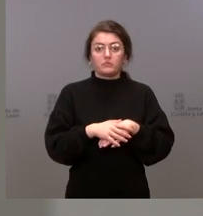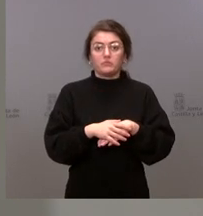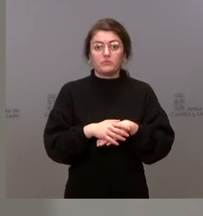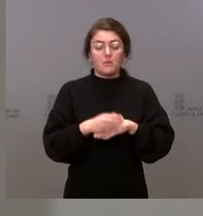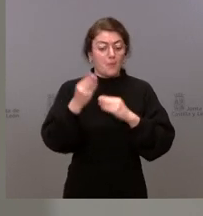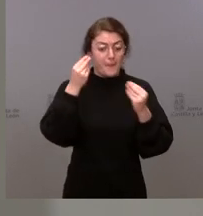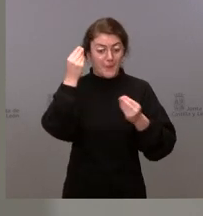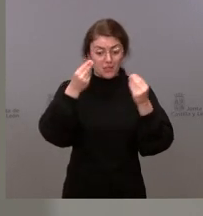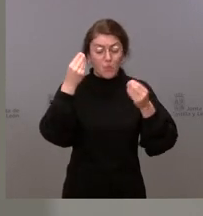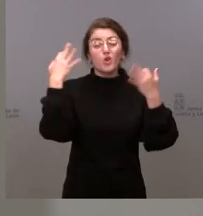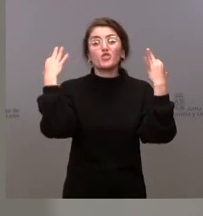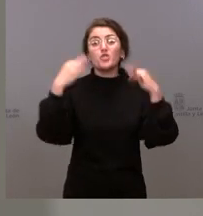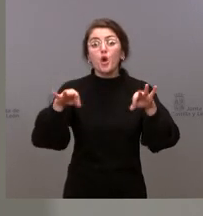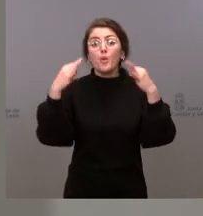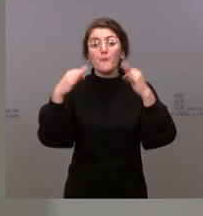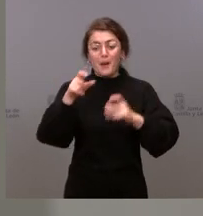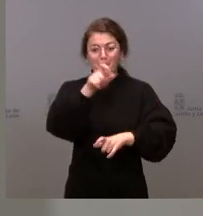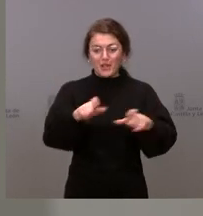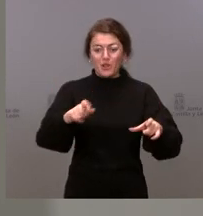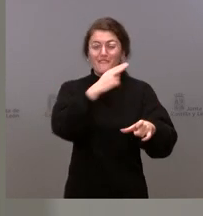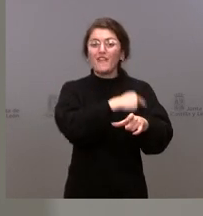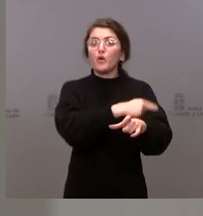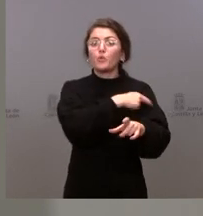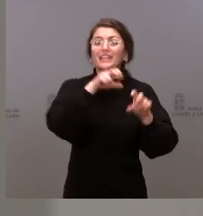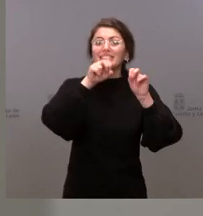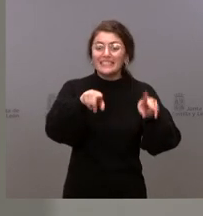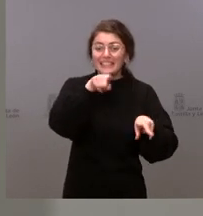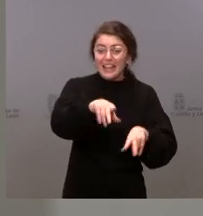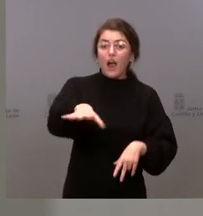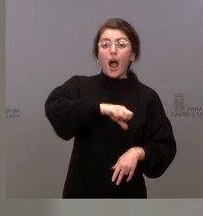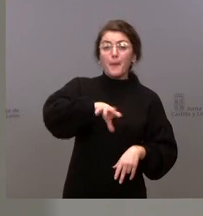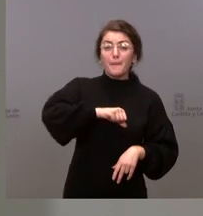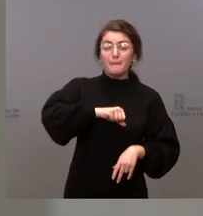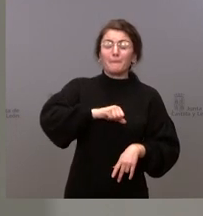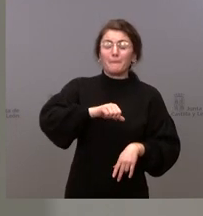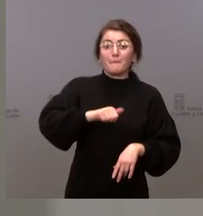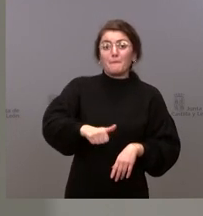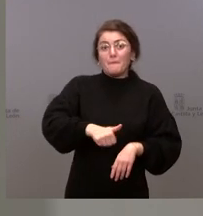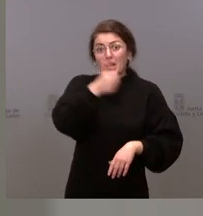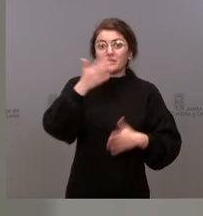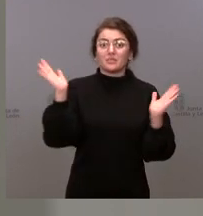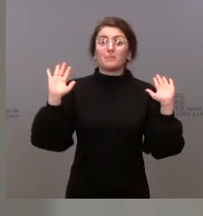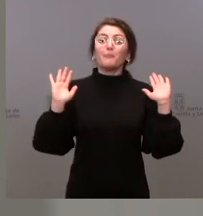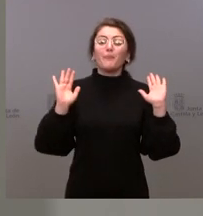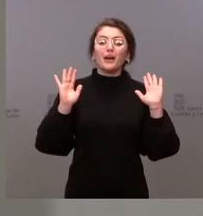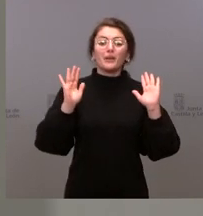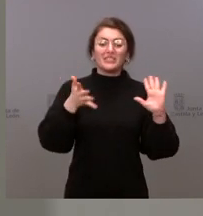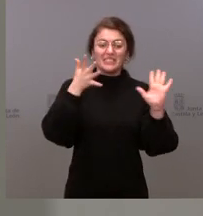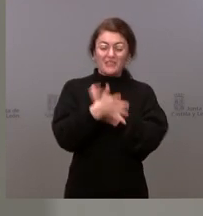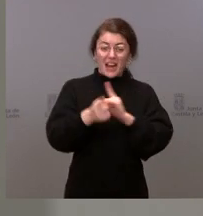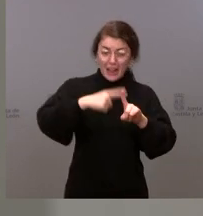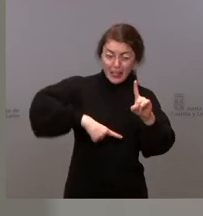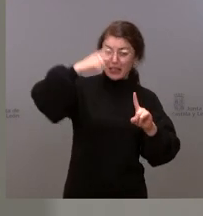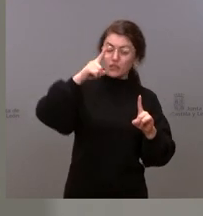que en la población no vacunada haya más incidencia. Pero eso no quiere decir que no haya niveles de incidencia muy elevados también en población